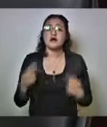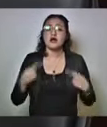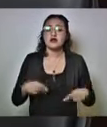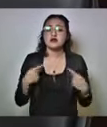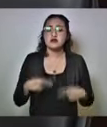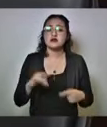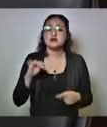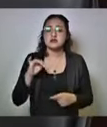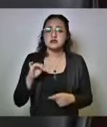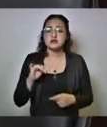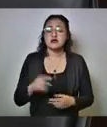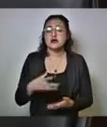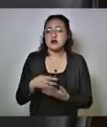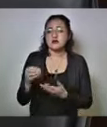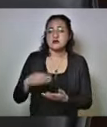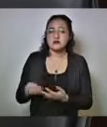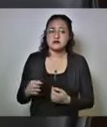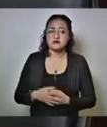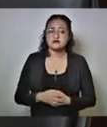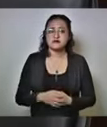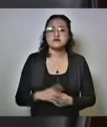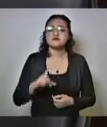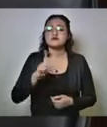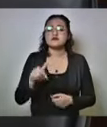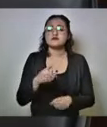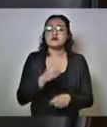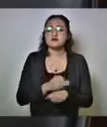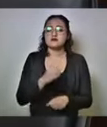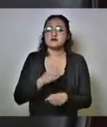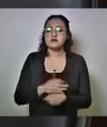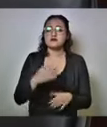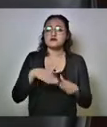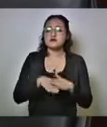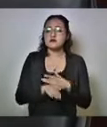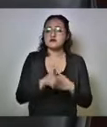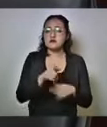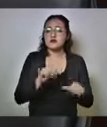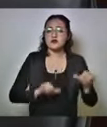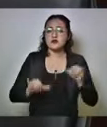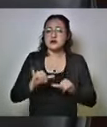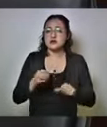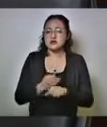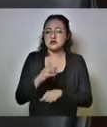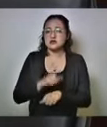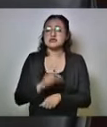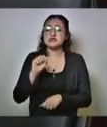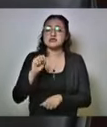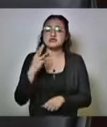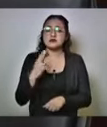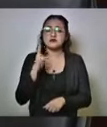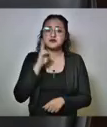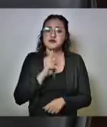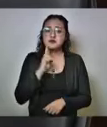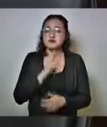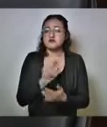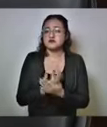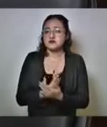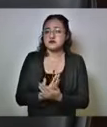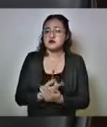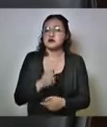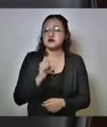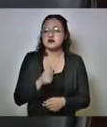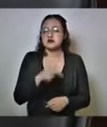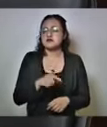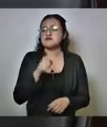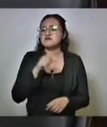positivas más. Se están procesando en este momento en el Laboratorio Estatal 63 muestras. El predominio por